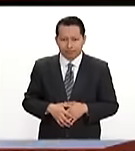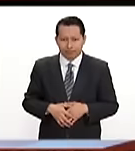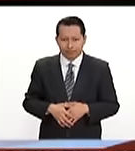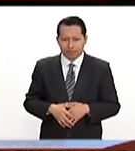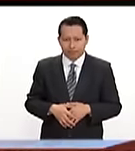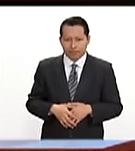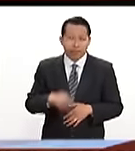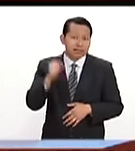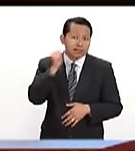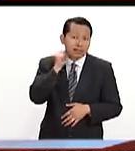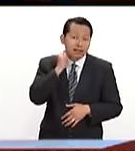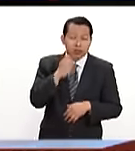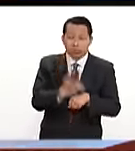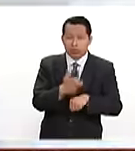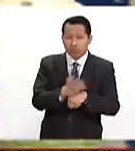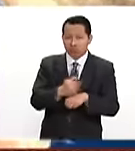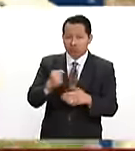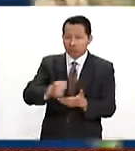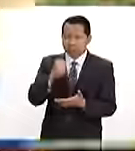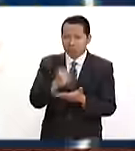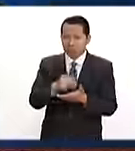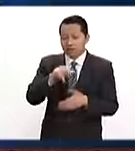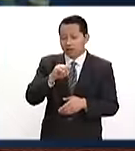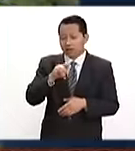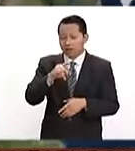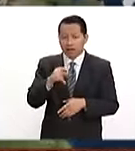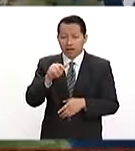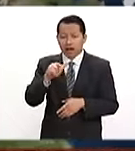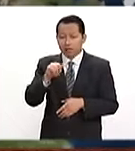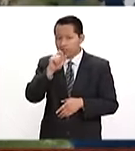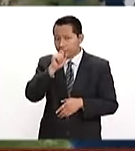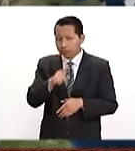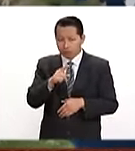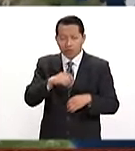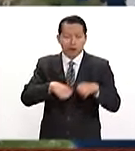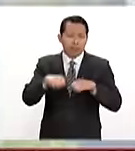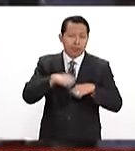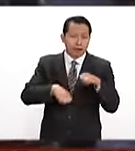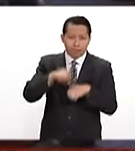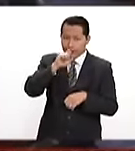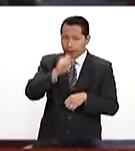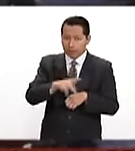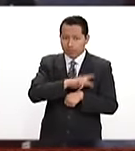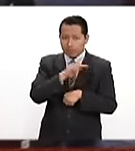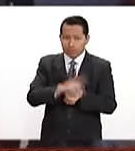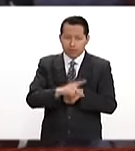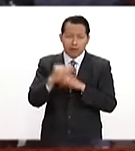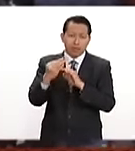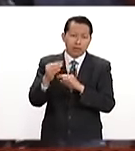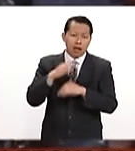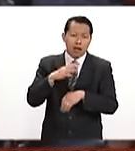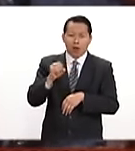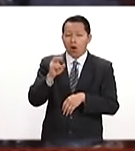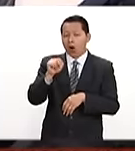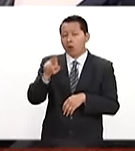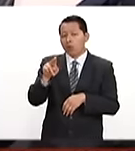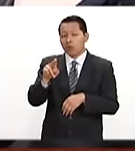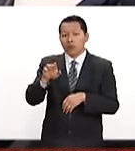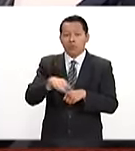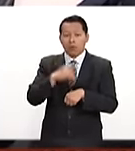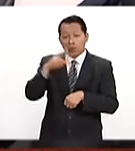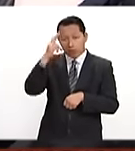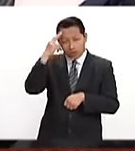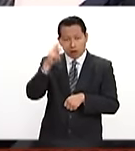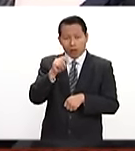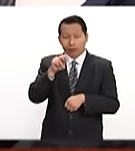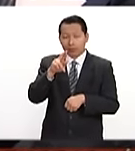El Senado de los Estados Unidos ratificó a Nikki Haley como embajadora de ese país ante las Naciones Unidas. que recordar que Donald